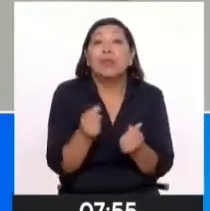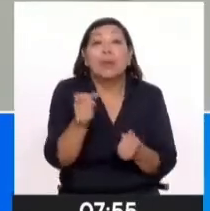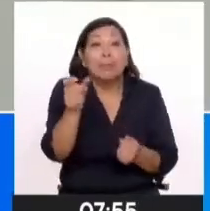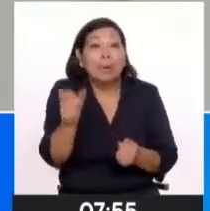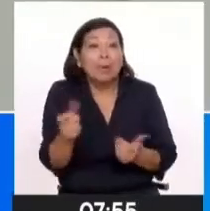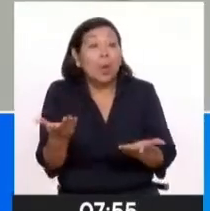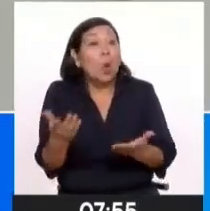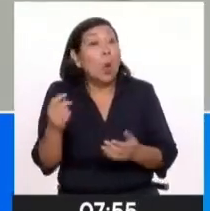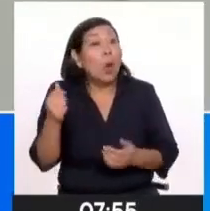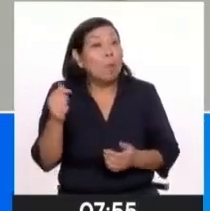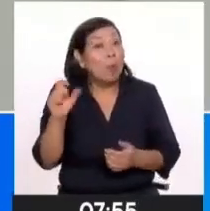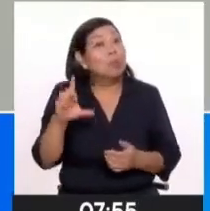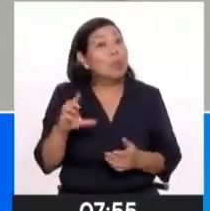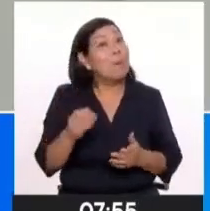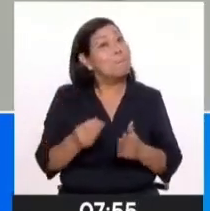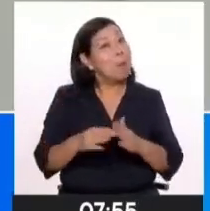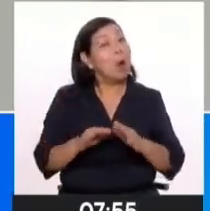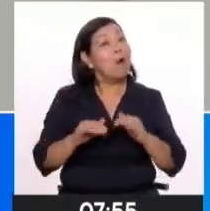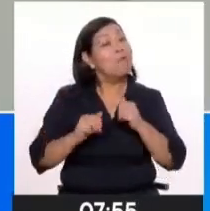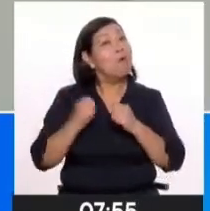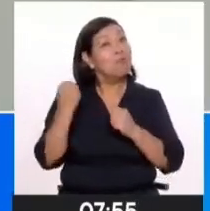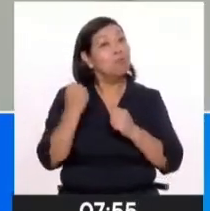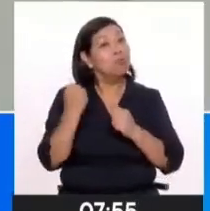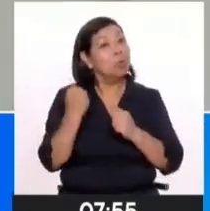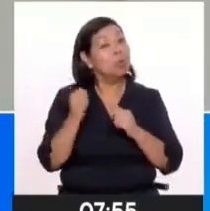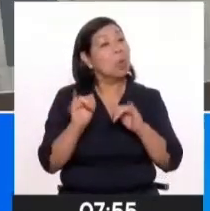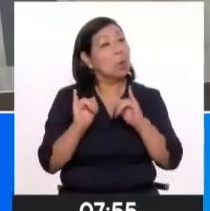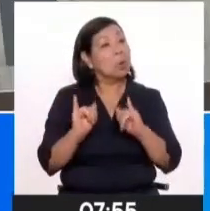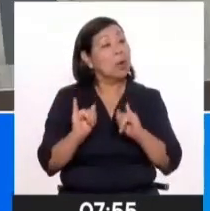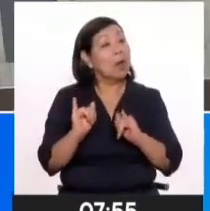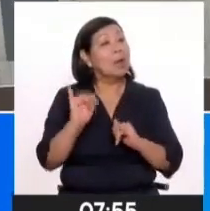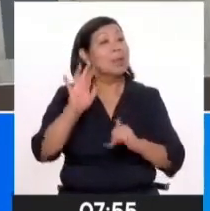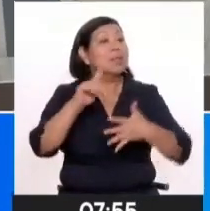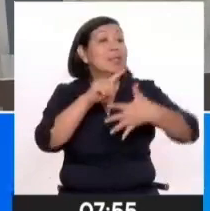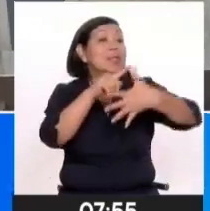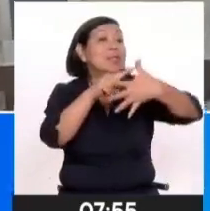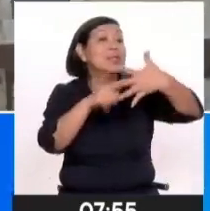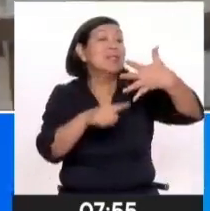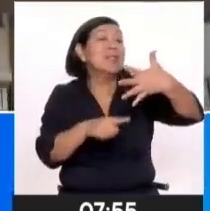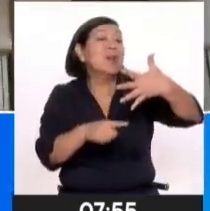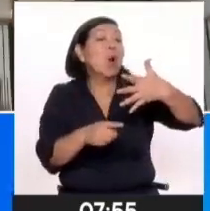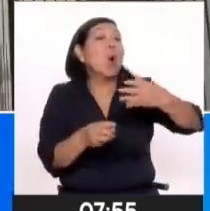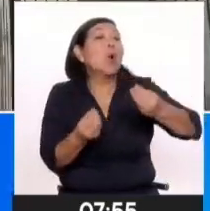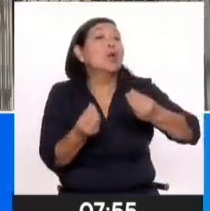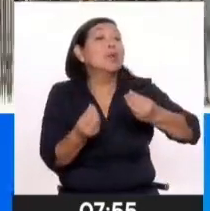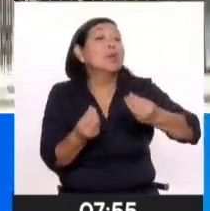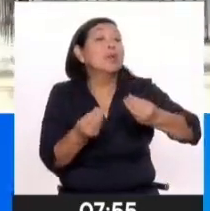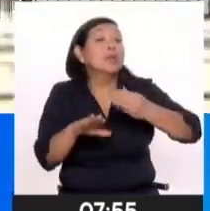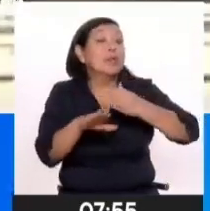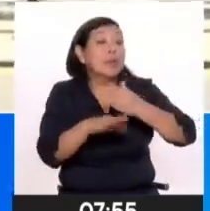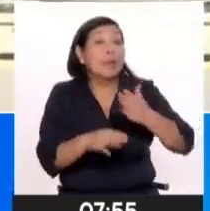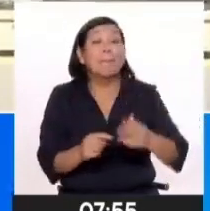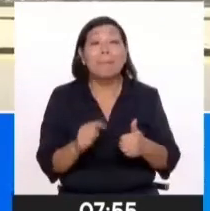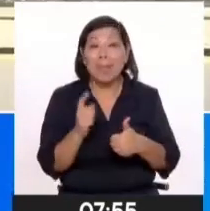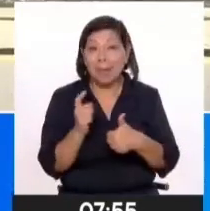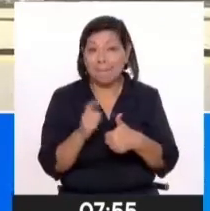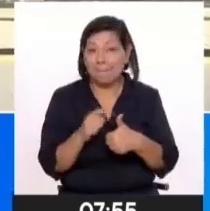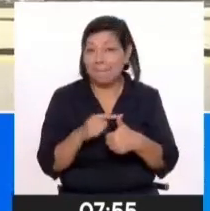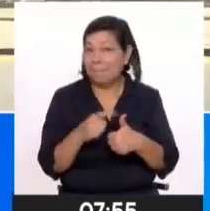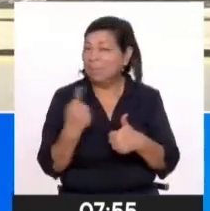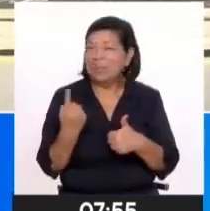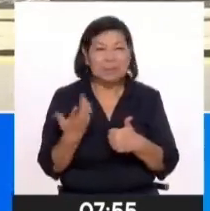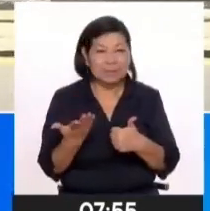cambiaria nuevamente a la baja y se cotizó en 3.671 soles, registrando su nivel más bajo en más de 11 meses y medio,